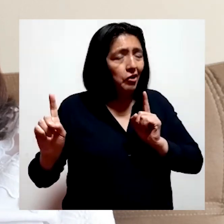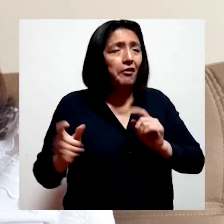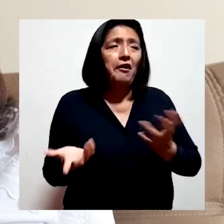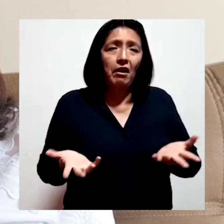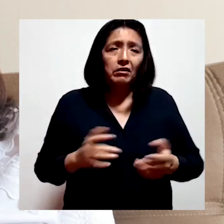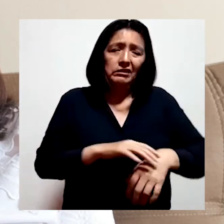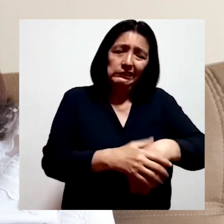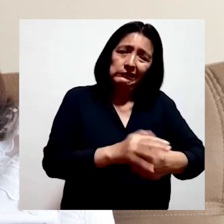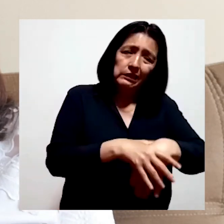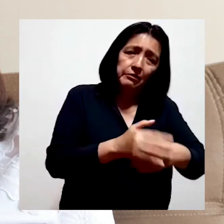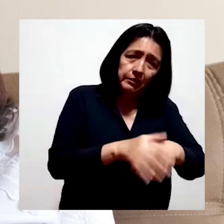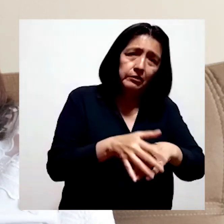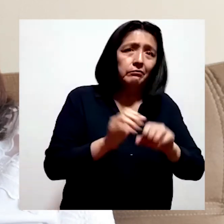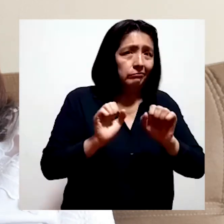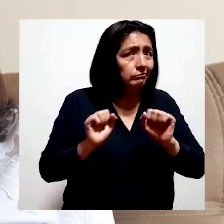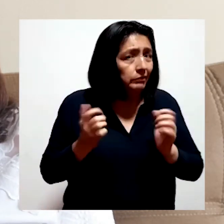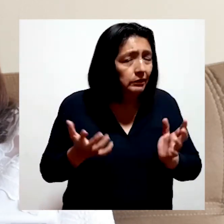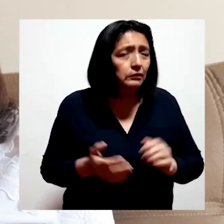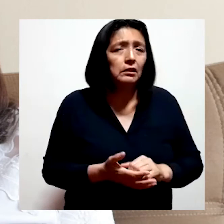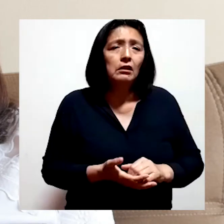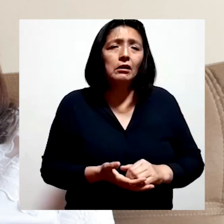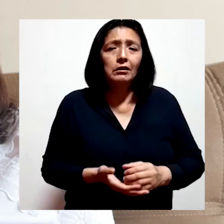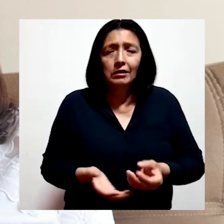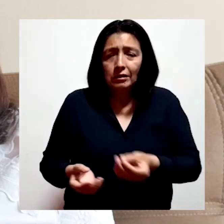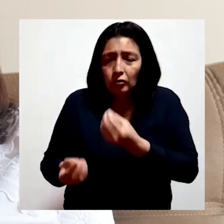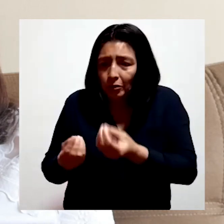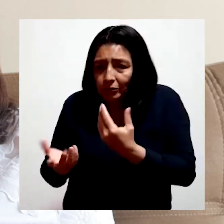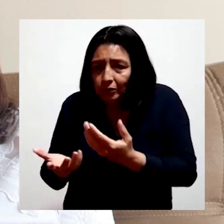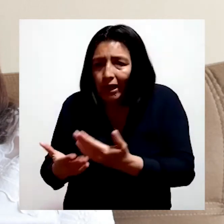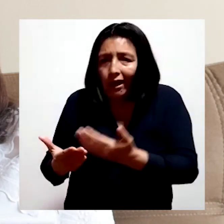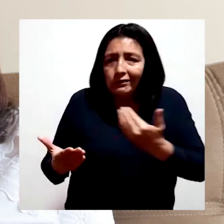lavarnos bien las manos, limpiar los alimentos,